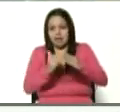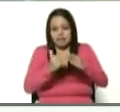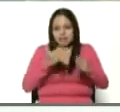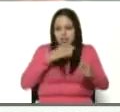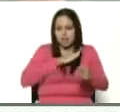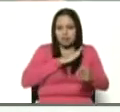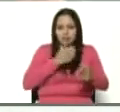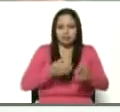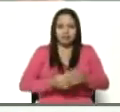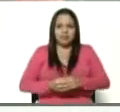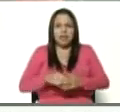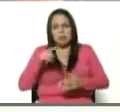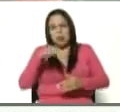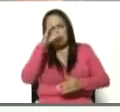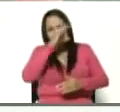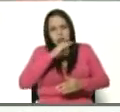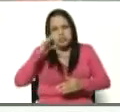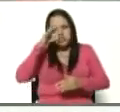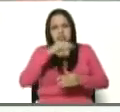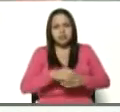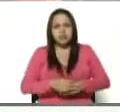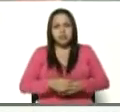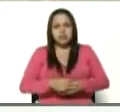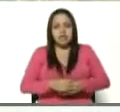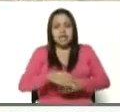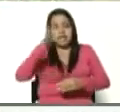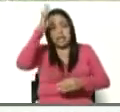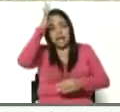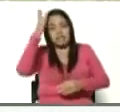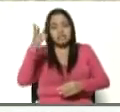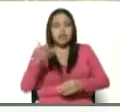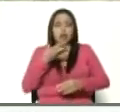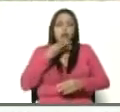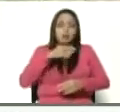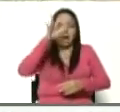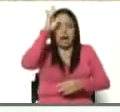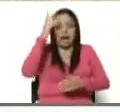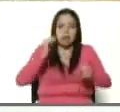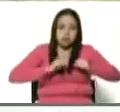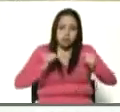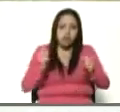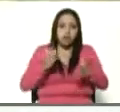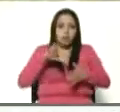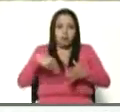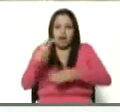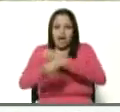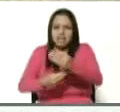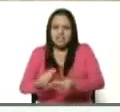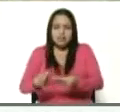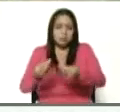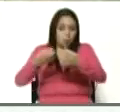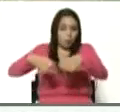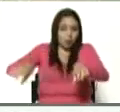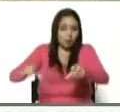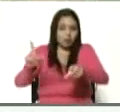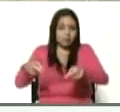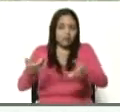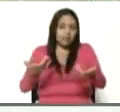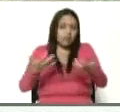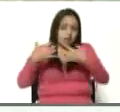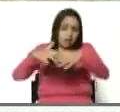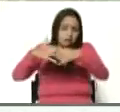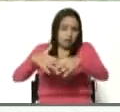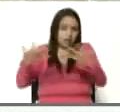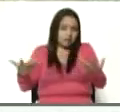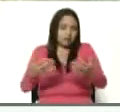Puedes criar unos cochinitos, una gallina, un gallo. Puedes poner una productora ahí de huevos. Puedes producir su